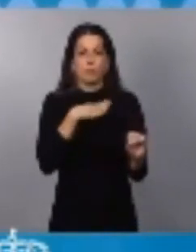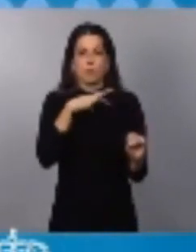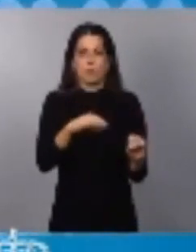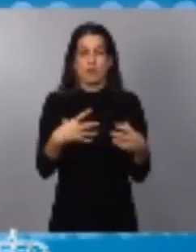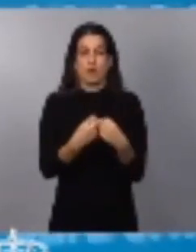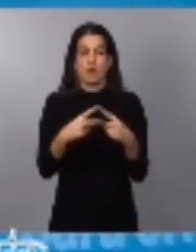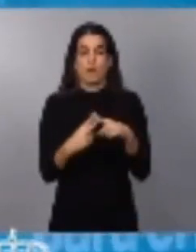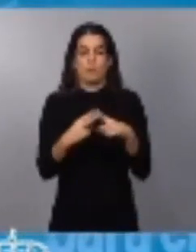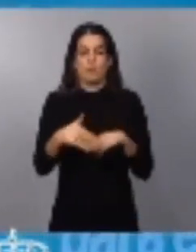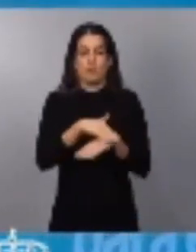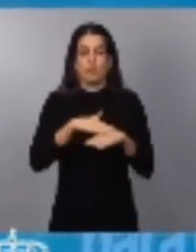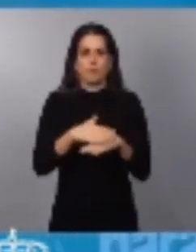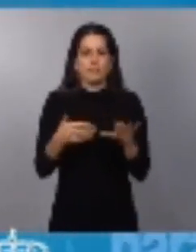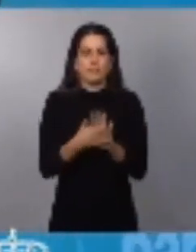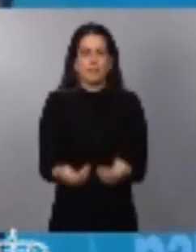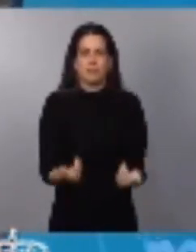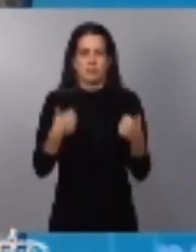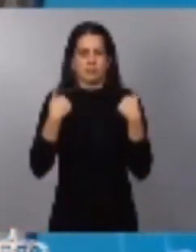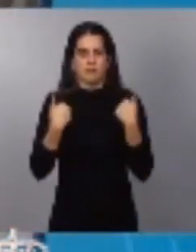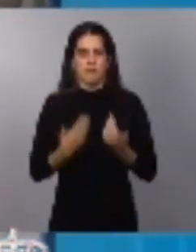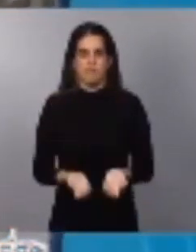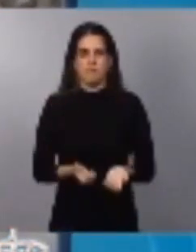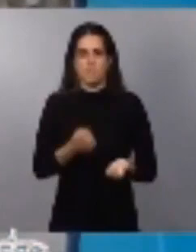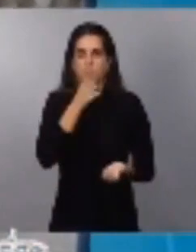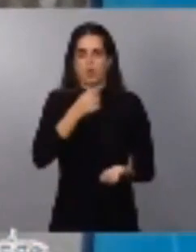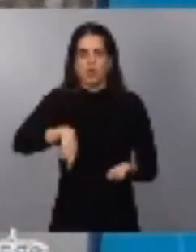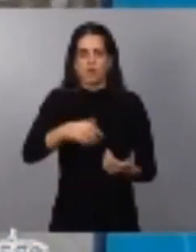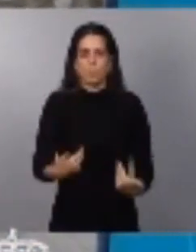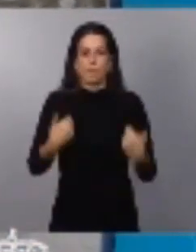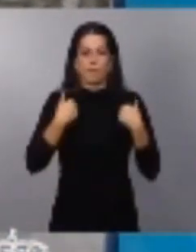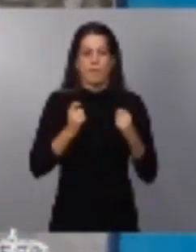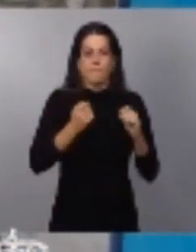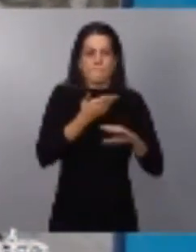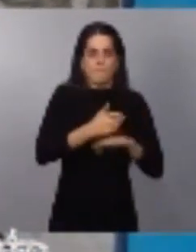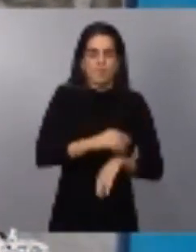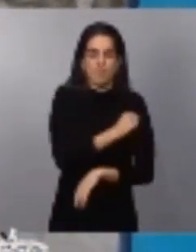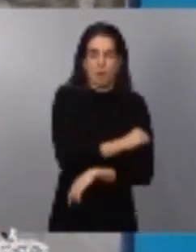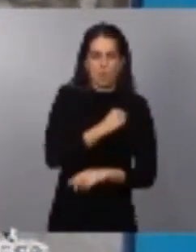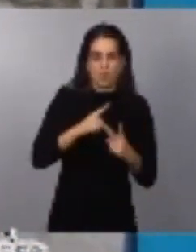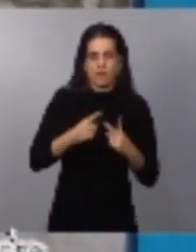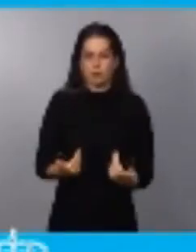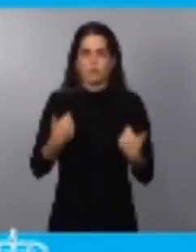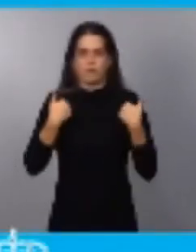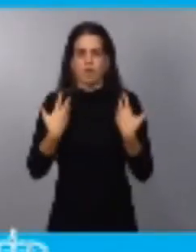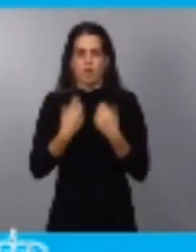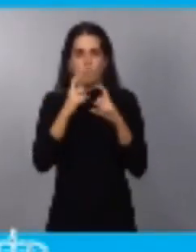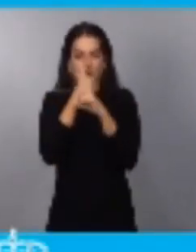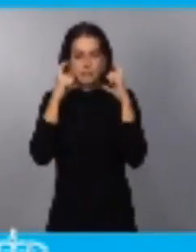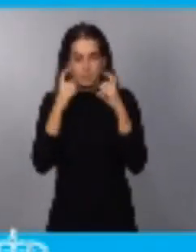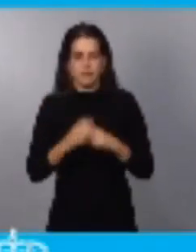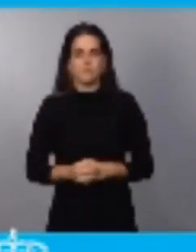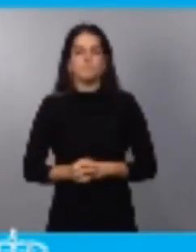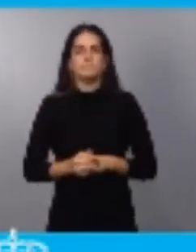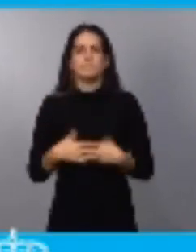responsabilidad. Porque por responsabilidad nos hemos vacunado, por responsabilidad nos ponemos la mascarilla, y por tanto sabemos cuál es la